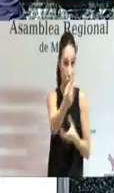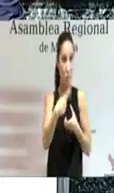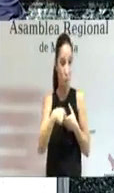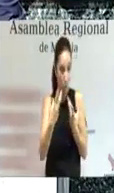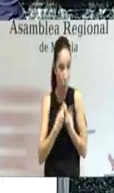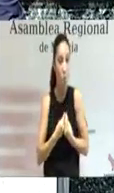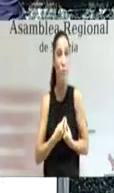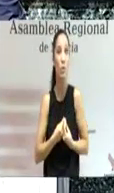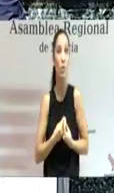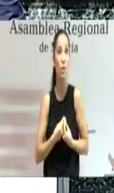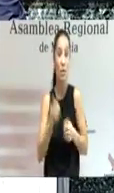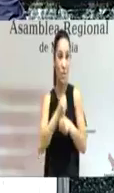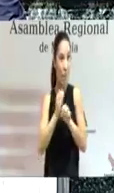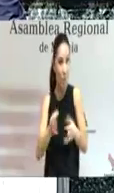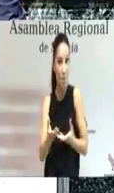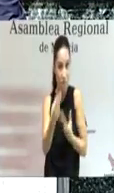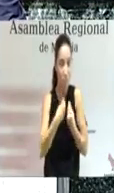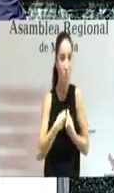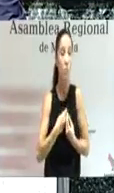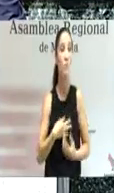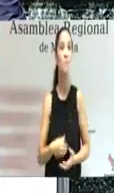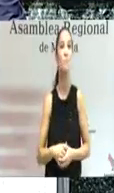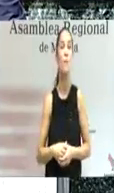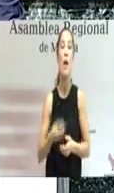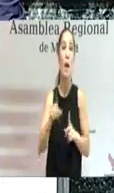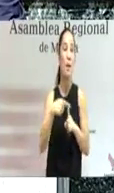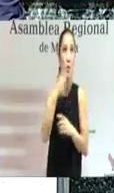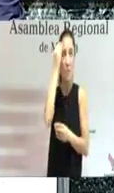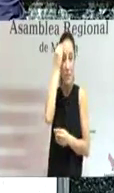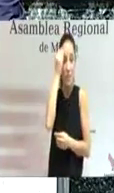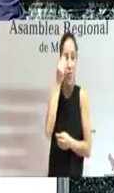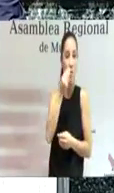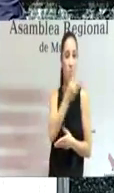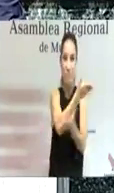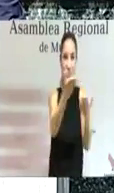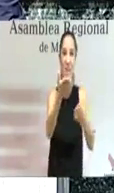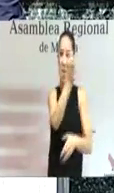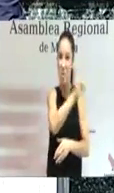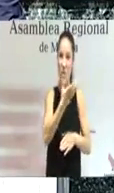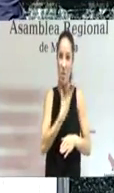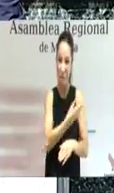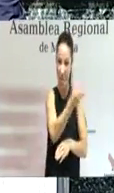esta noble tarea es más quiero estoy convencido que los murcianos también quieren saberlo